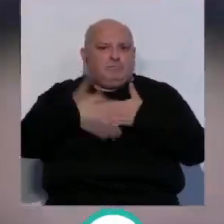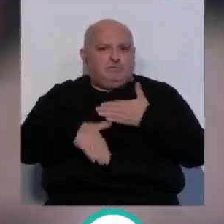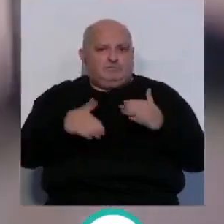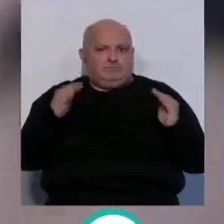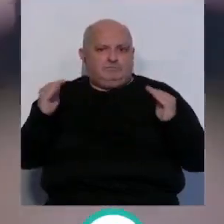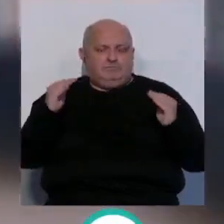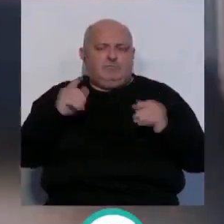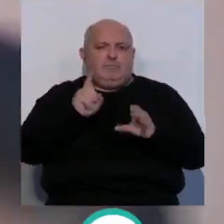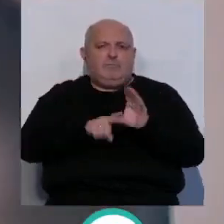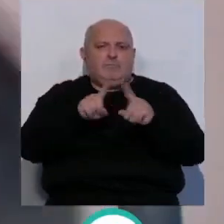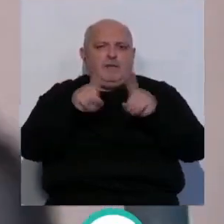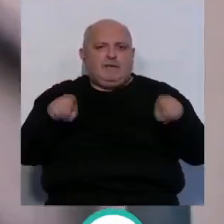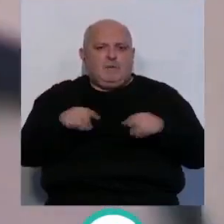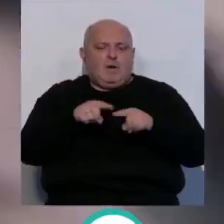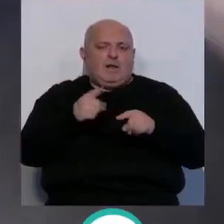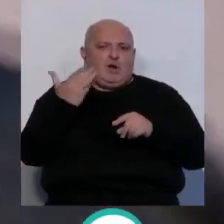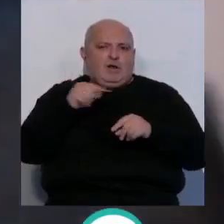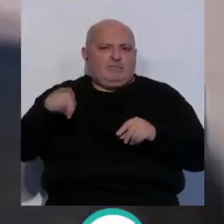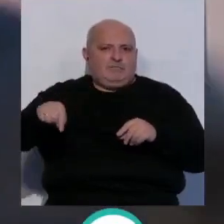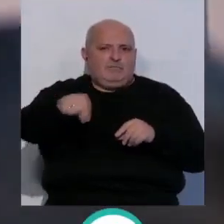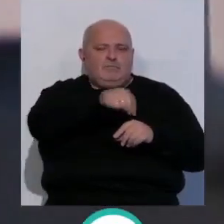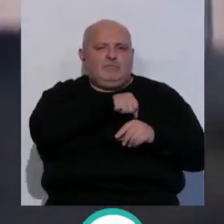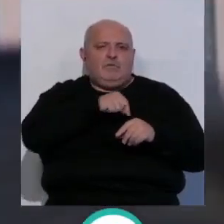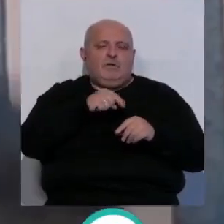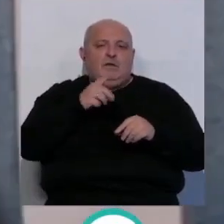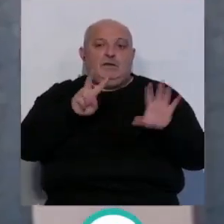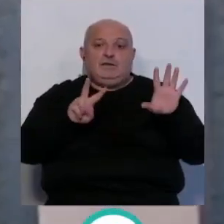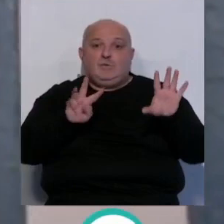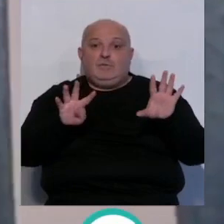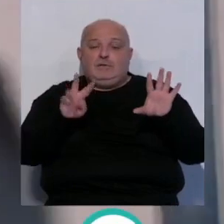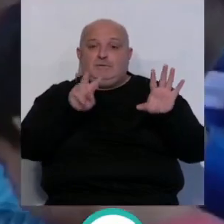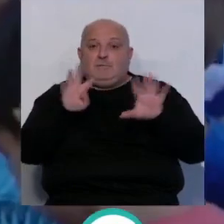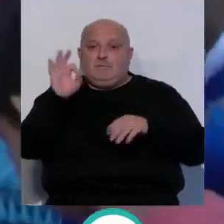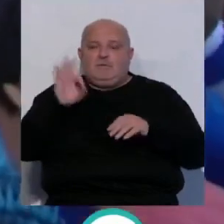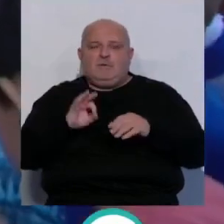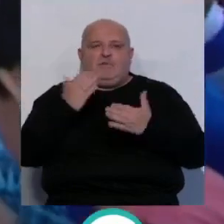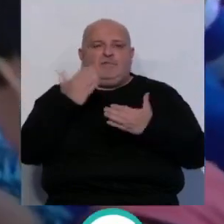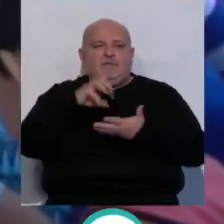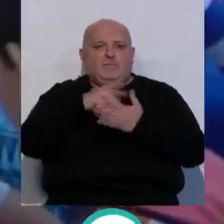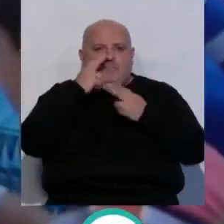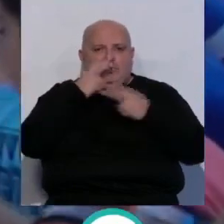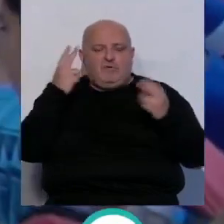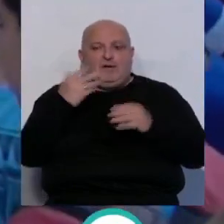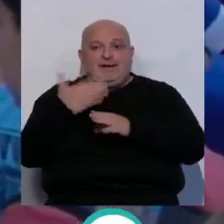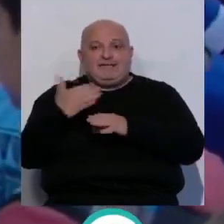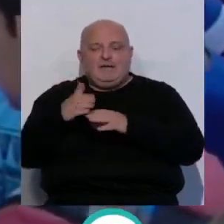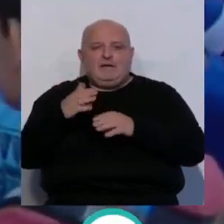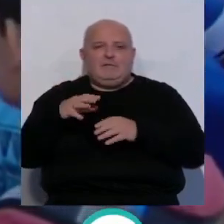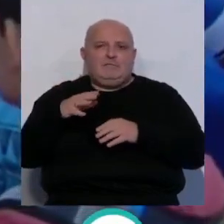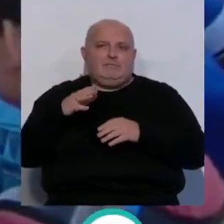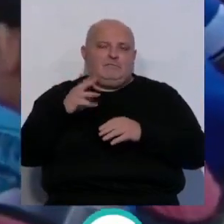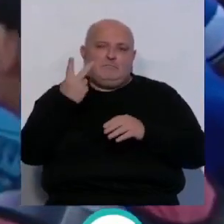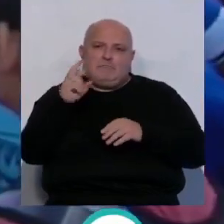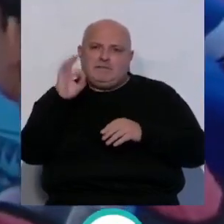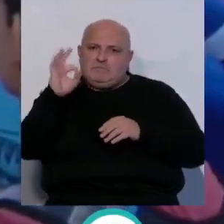plazo de matriculación en los diferentes colegios, siendo el 79% de las plazas en centros públicos y las restantes en torno